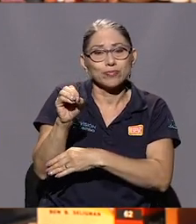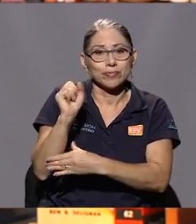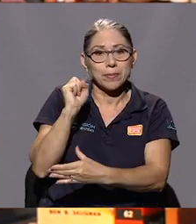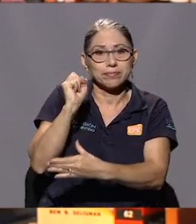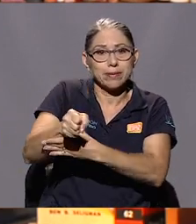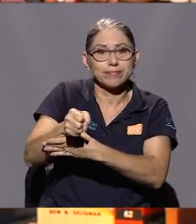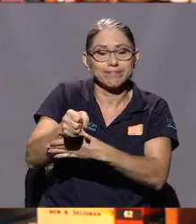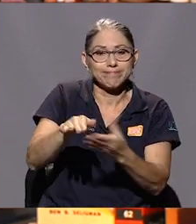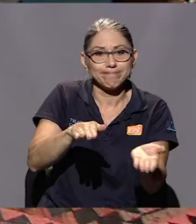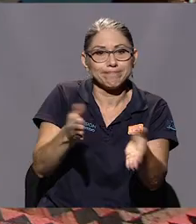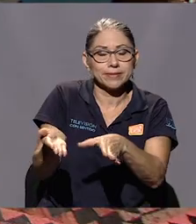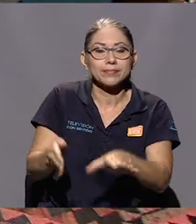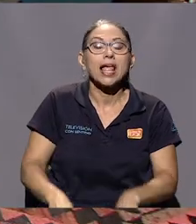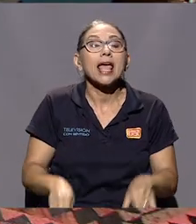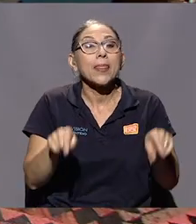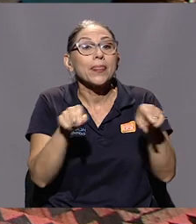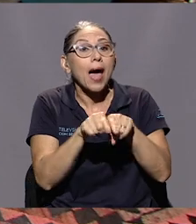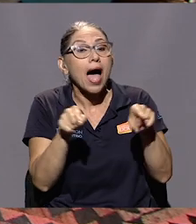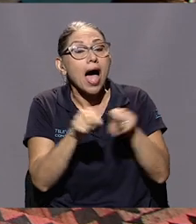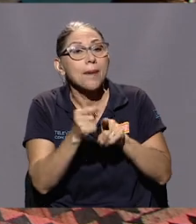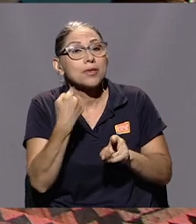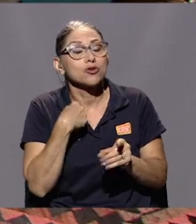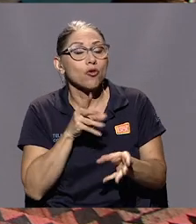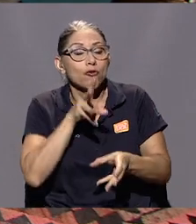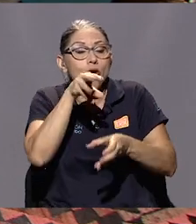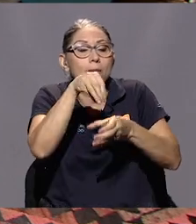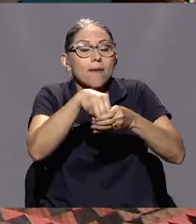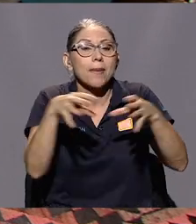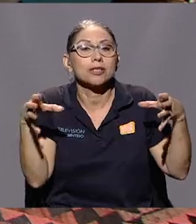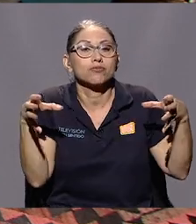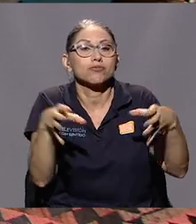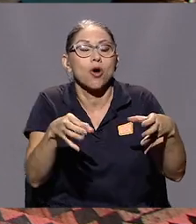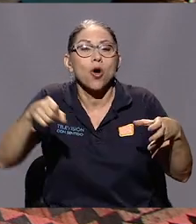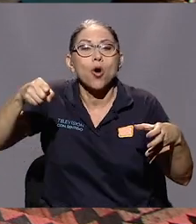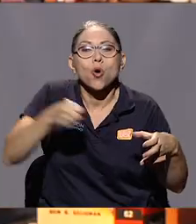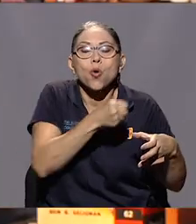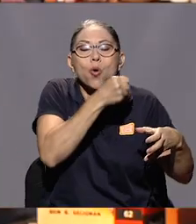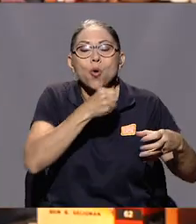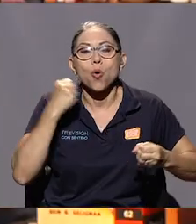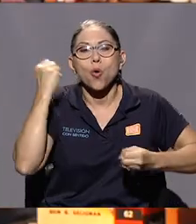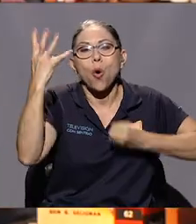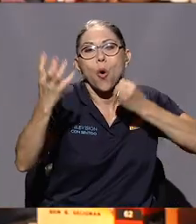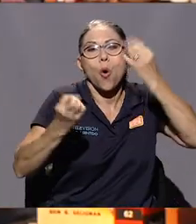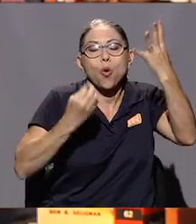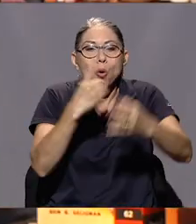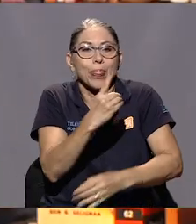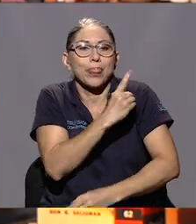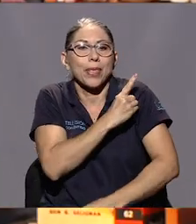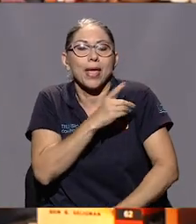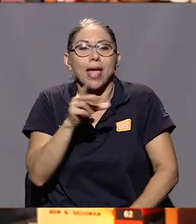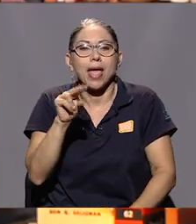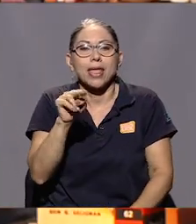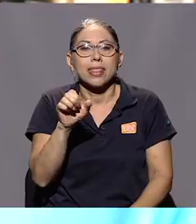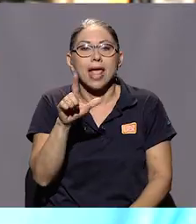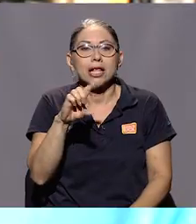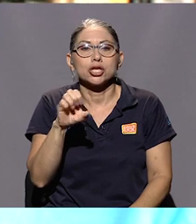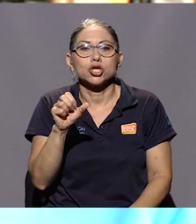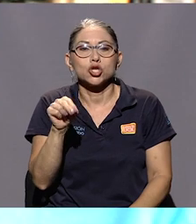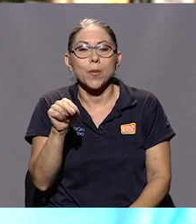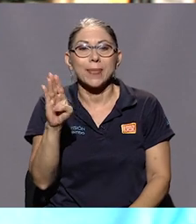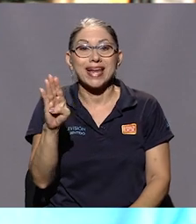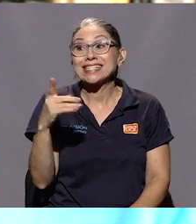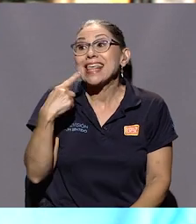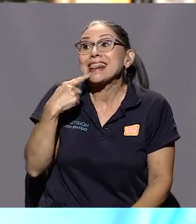Y también formaba parte del coro del Castella que dirigía Don Nelson Brenes.